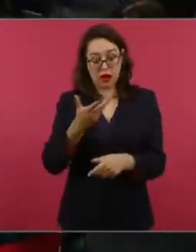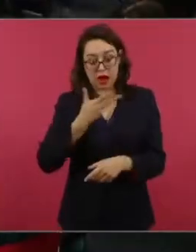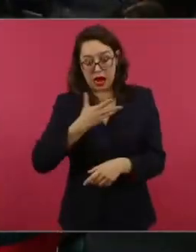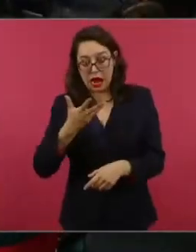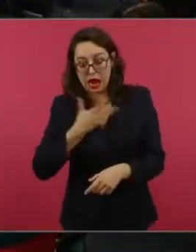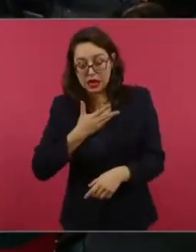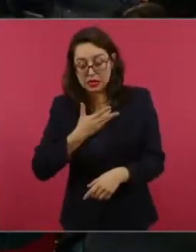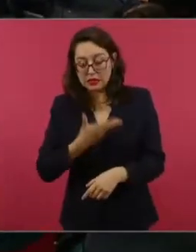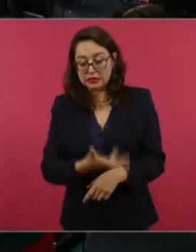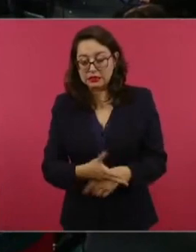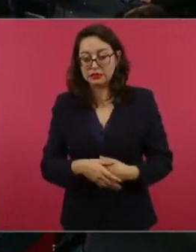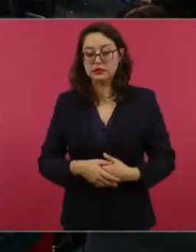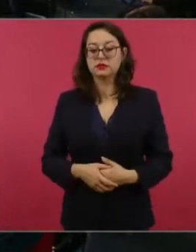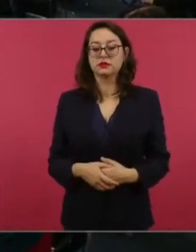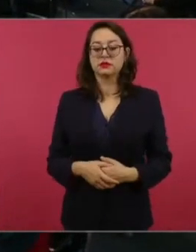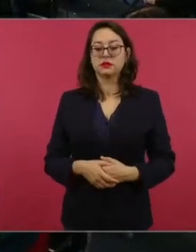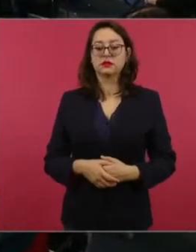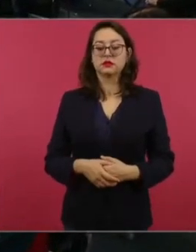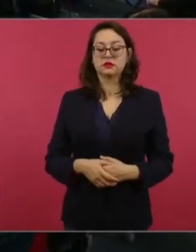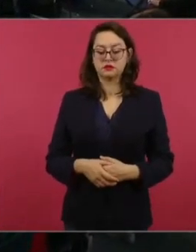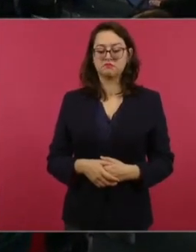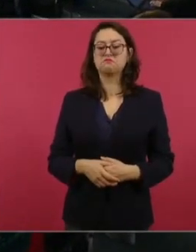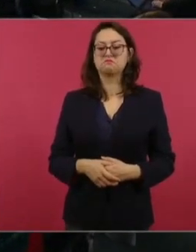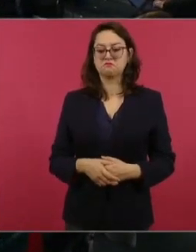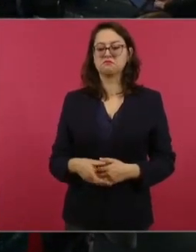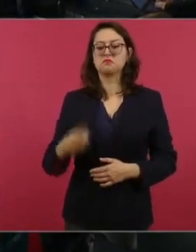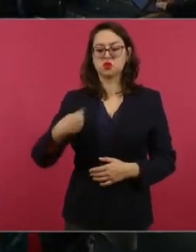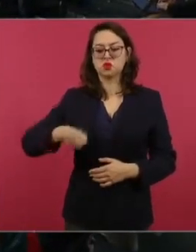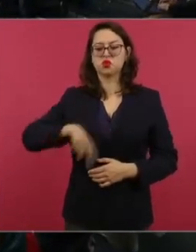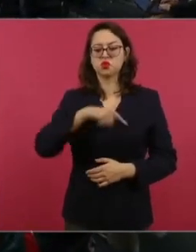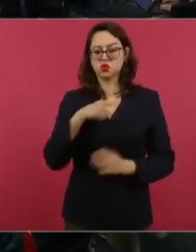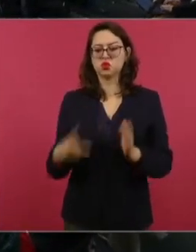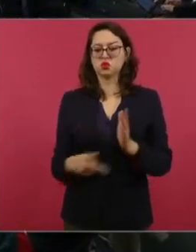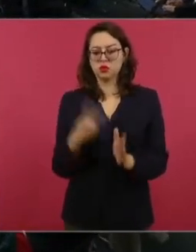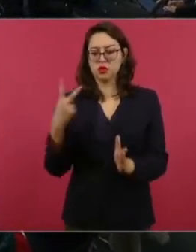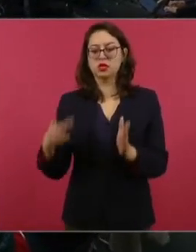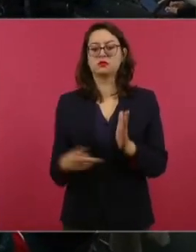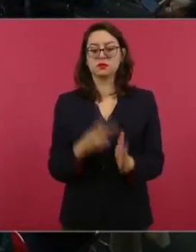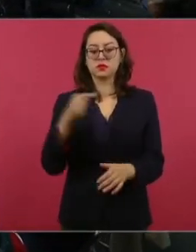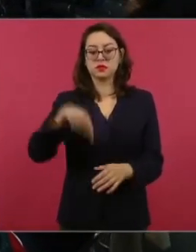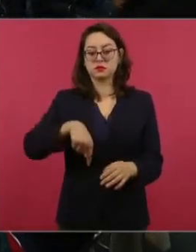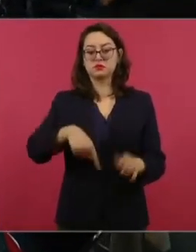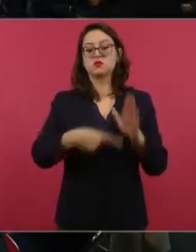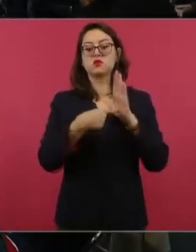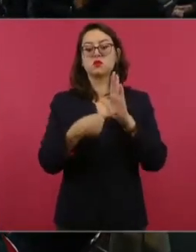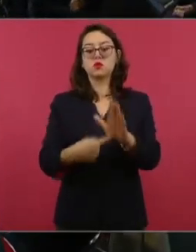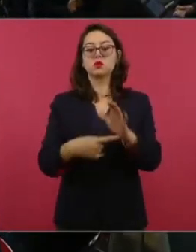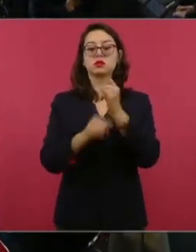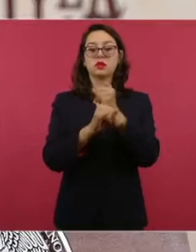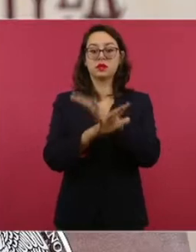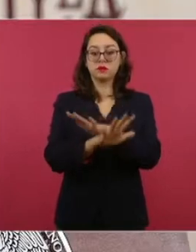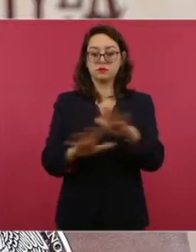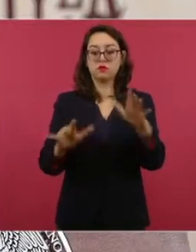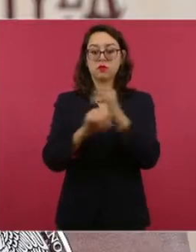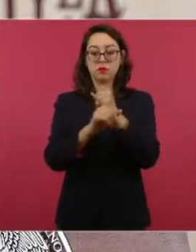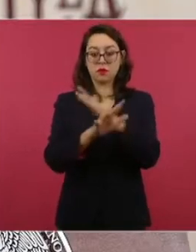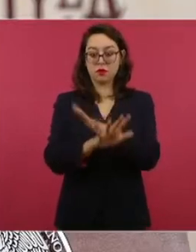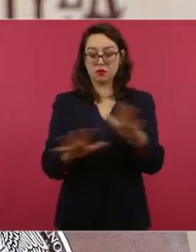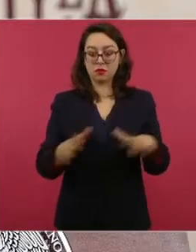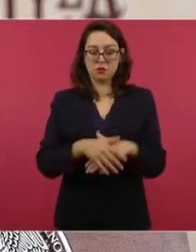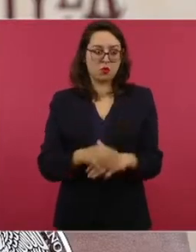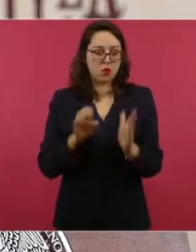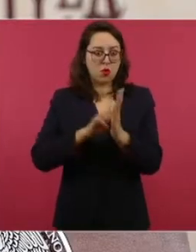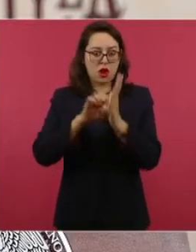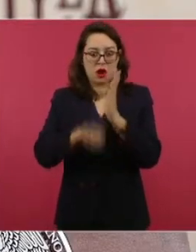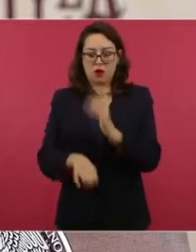este uso de drones. Sí, aquí los hemos informado, como el día de hoy, en el informe